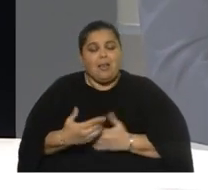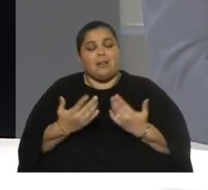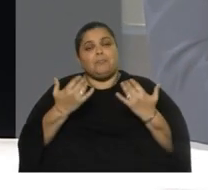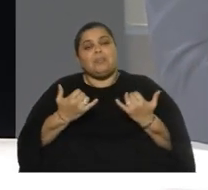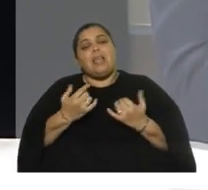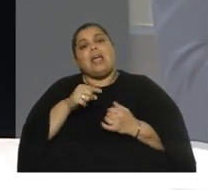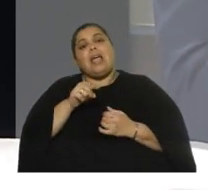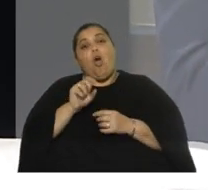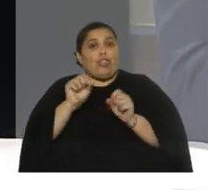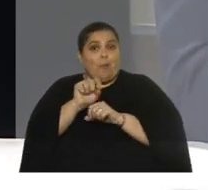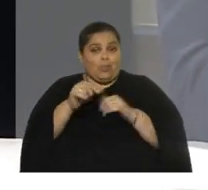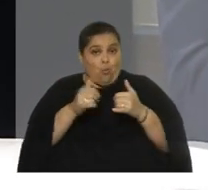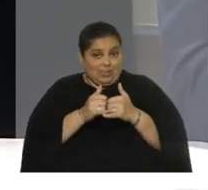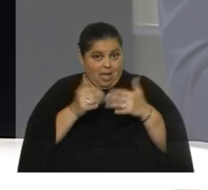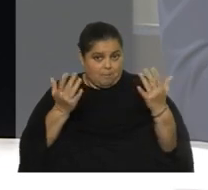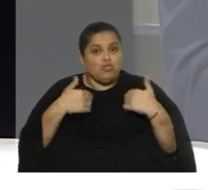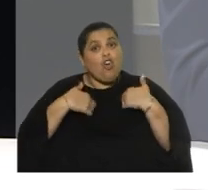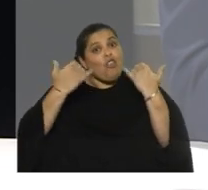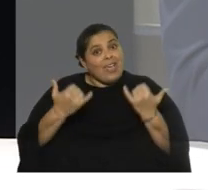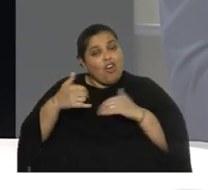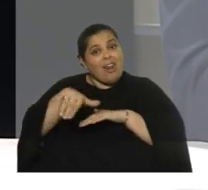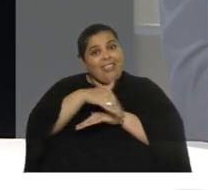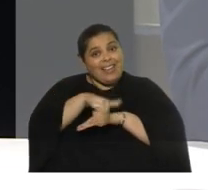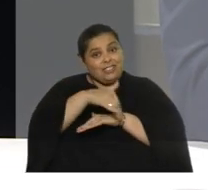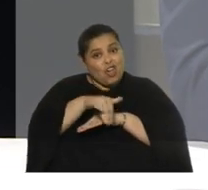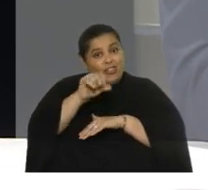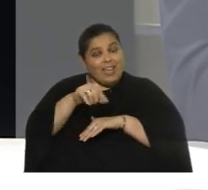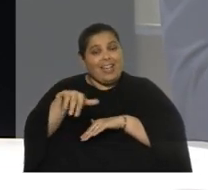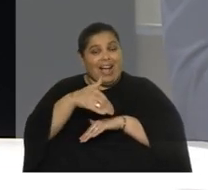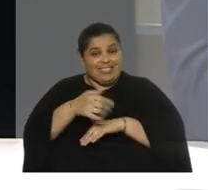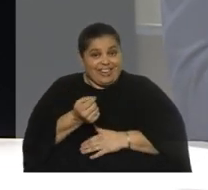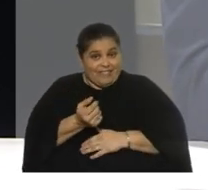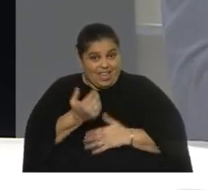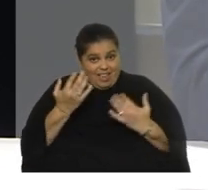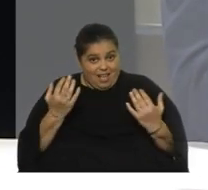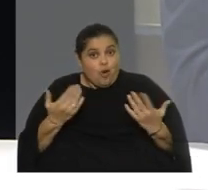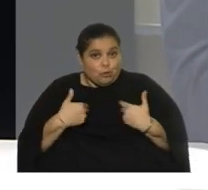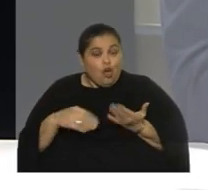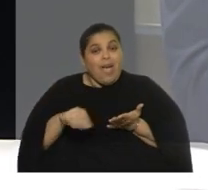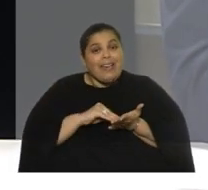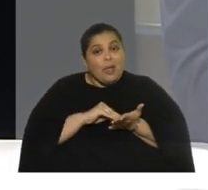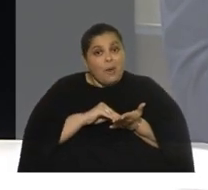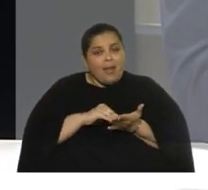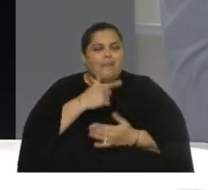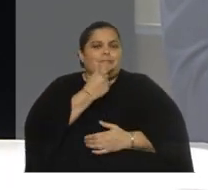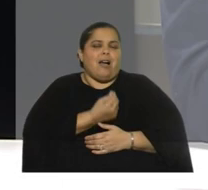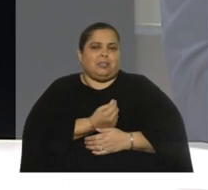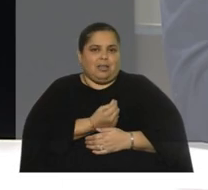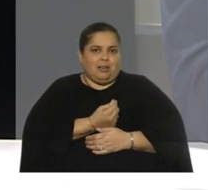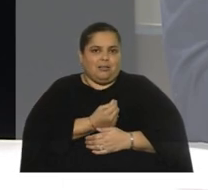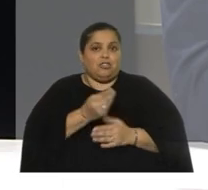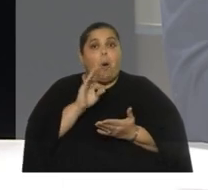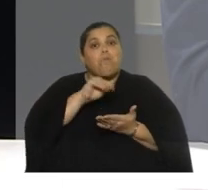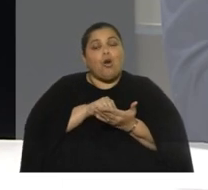mucho tiempo que tengo la dirección de la calle Rivera entonces como soy escribana es muy fácil con la